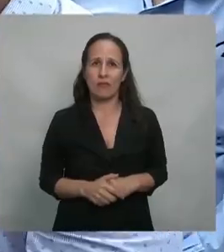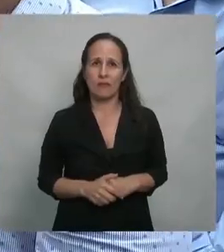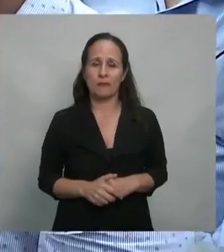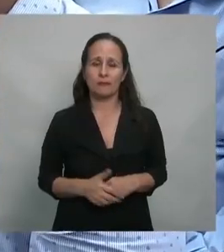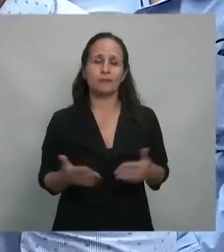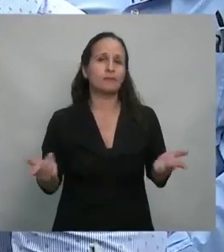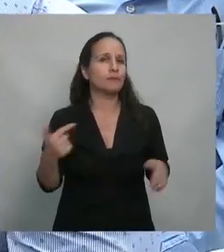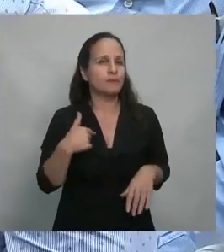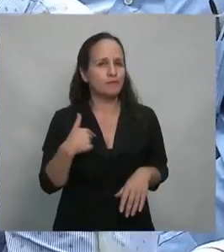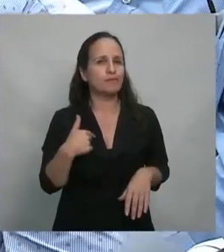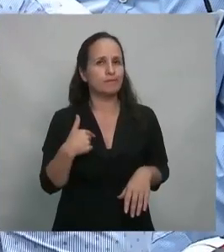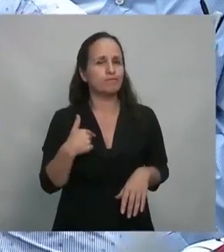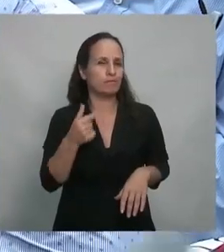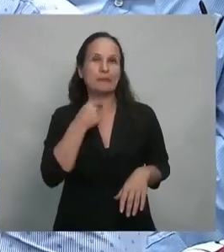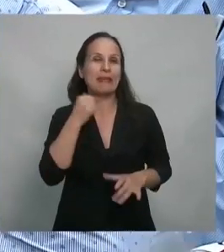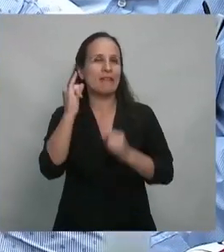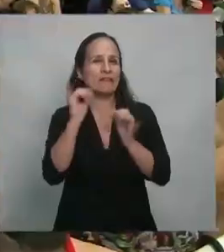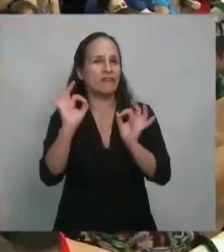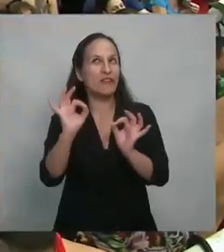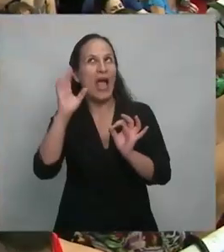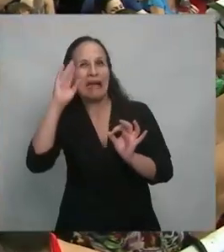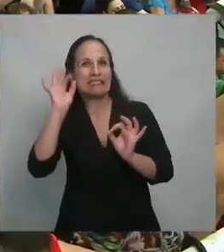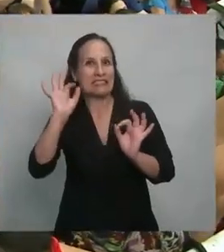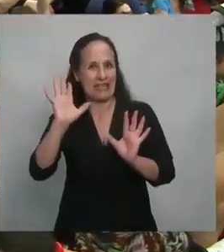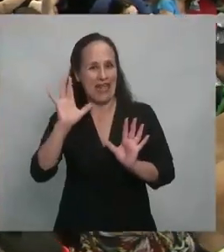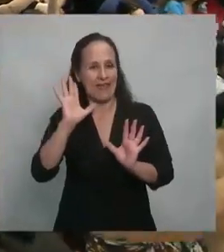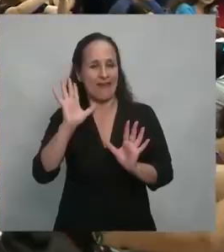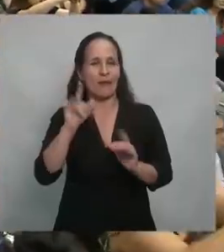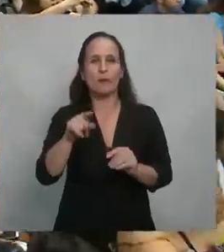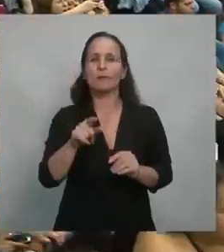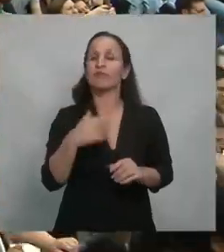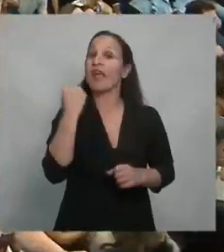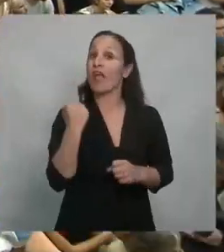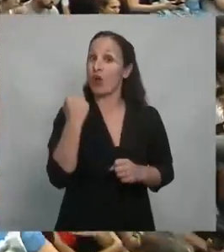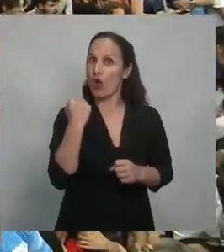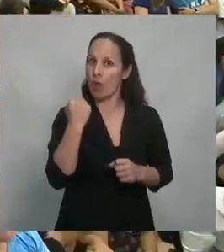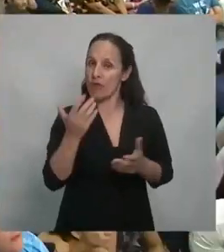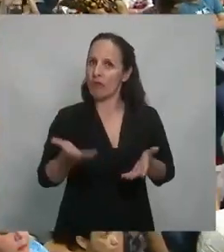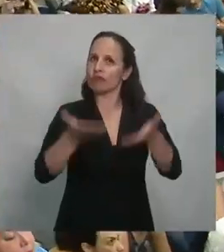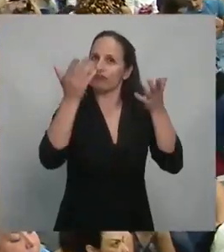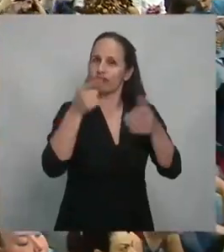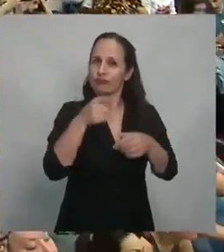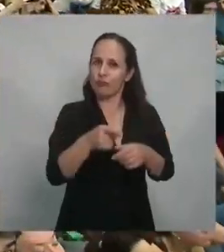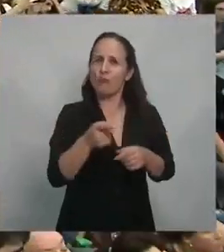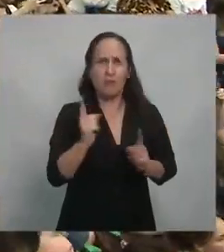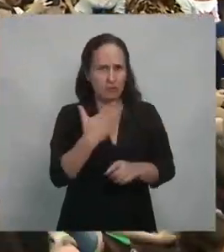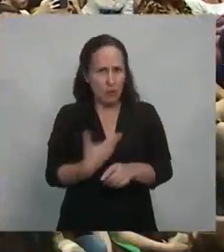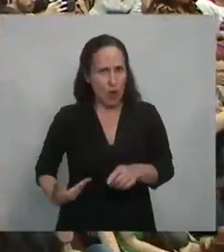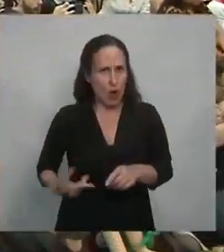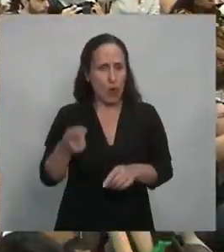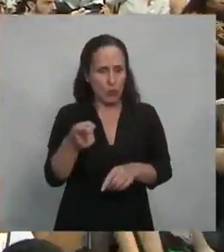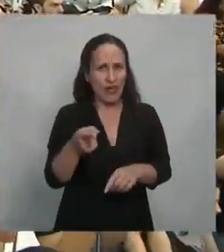No quiero olvidarme de nada. Crecimiento de la economía, con números dados por el propio gobierno,